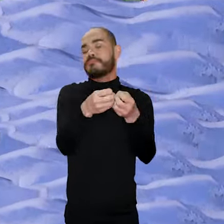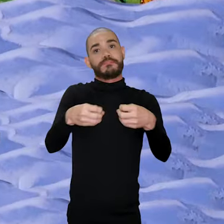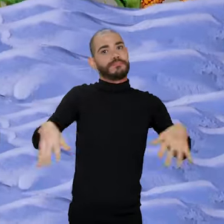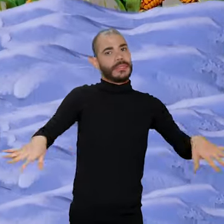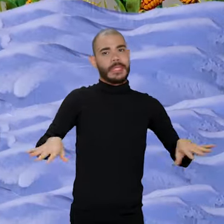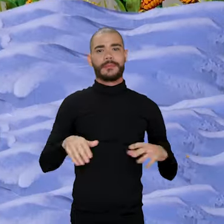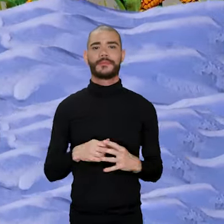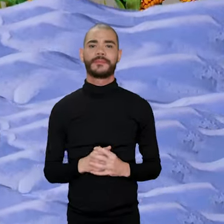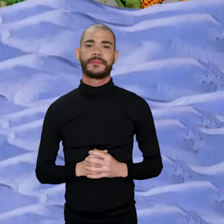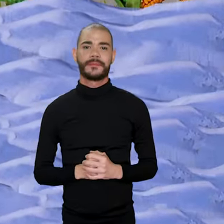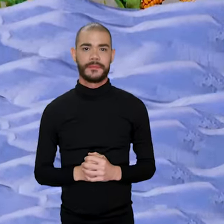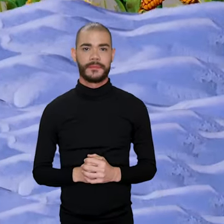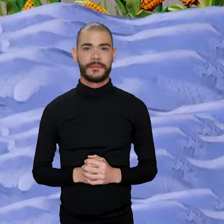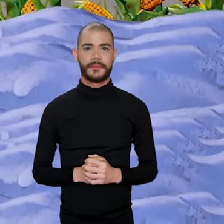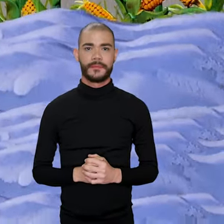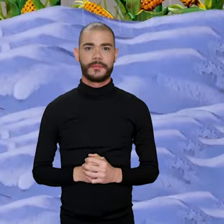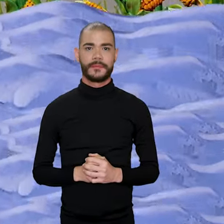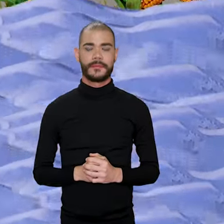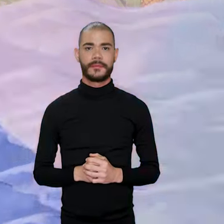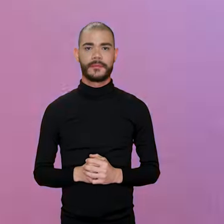y pueden echarlos a perder.